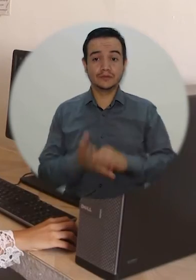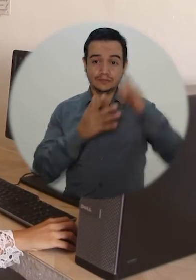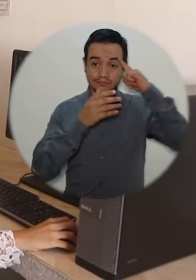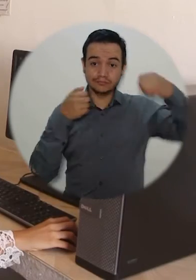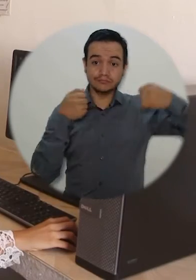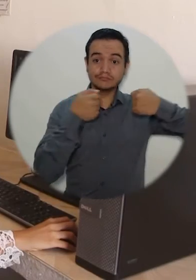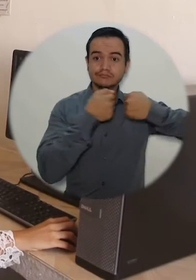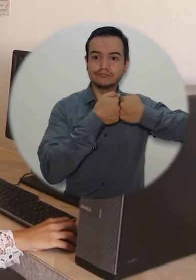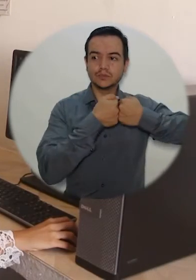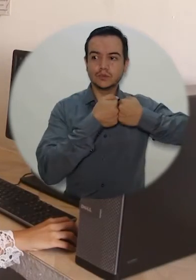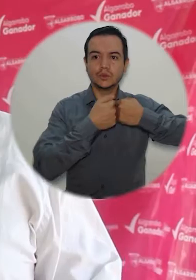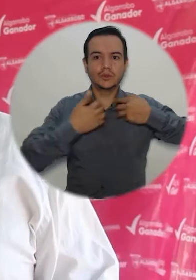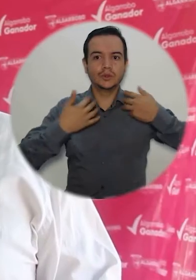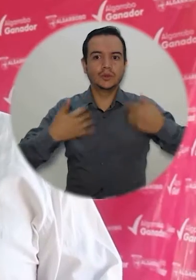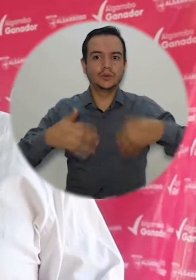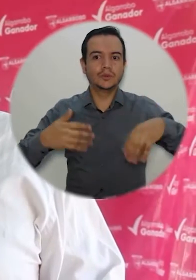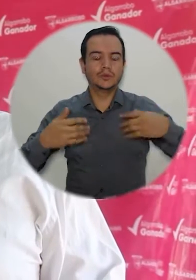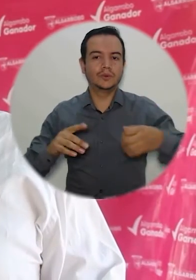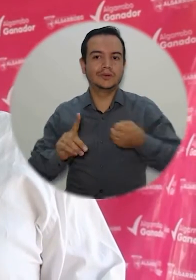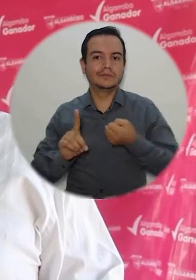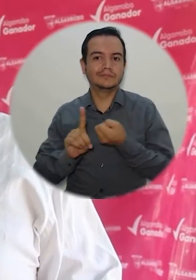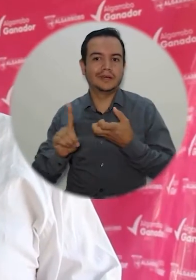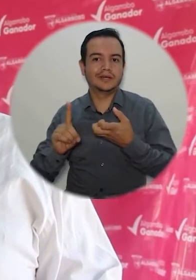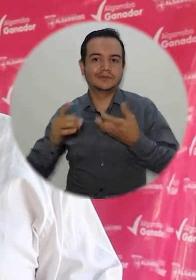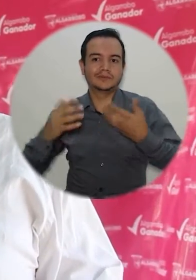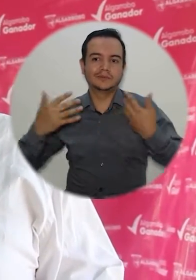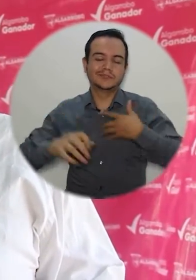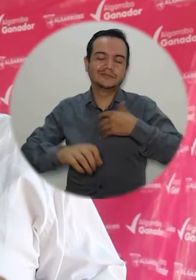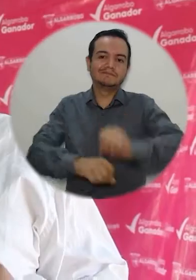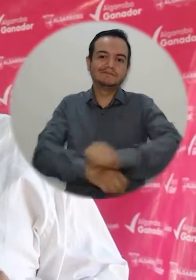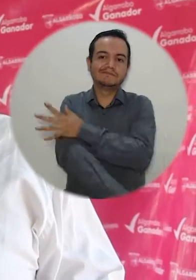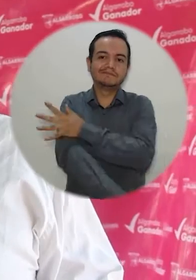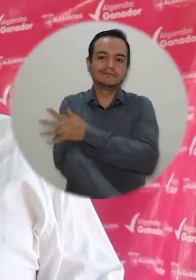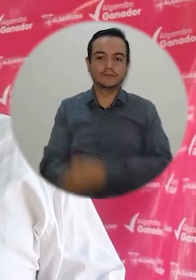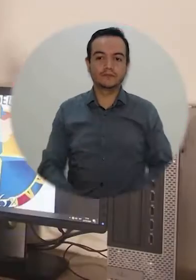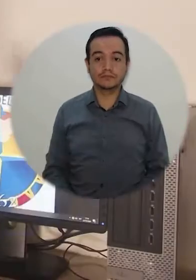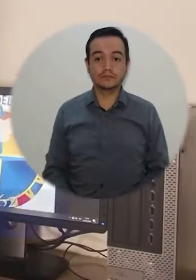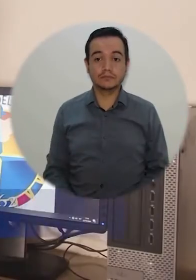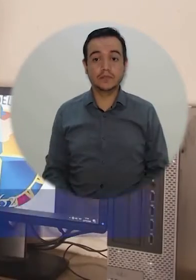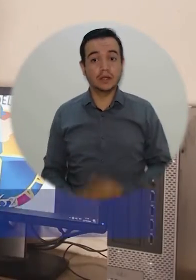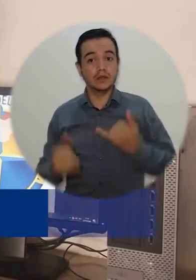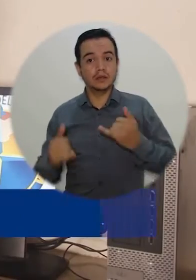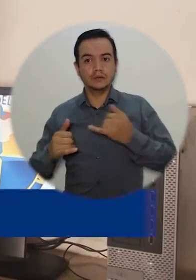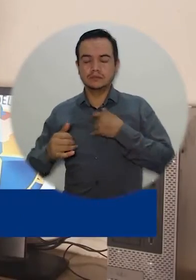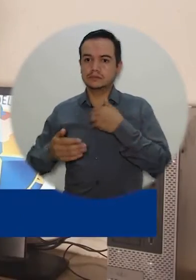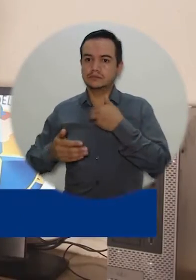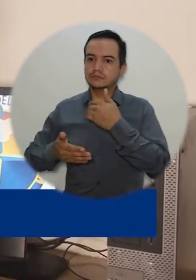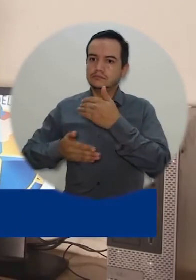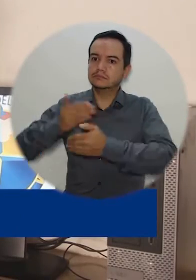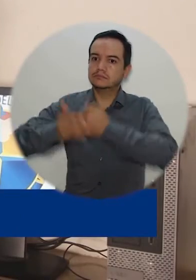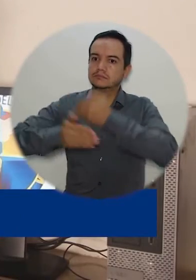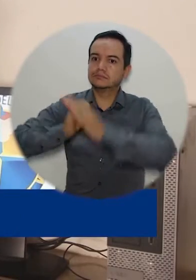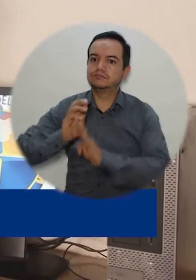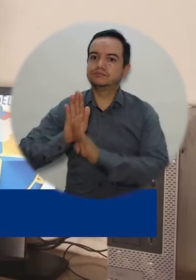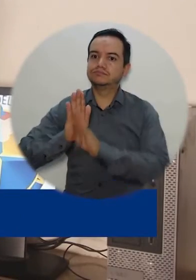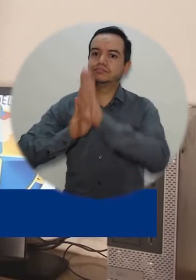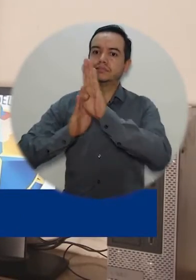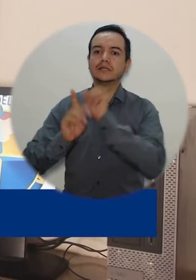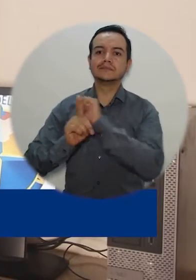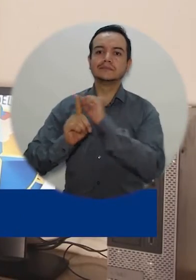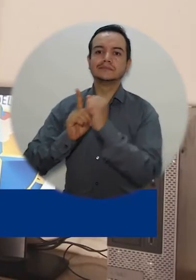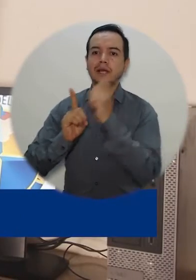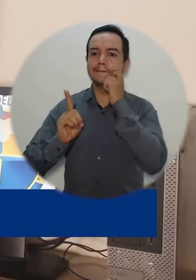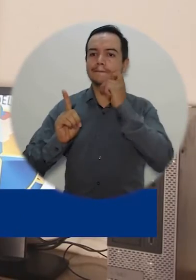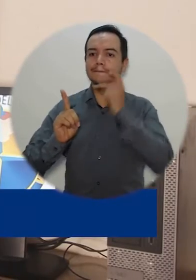Con este convenio el impacto será un impacto grande. Es un paso importante al desarrollo